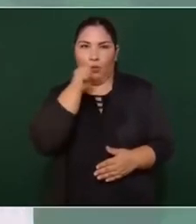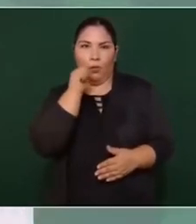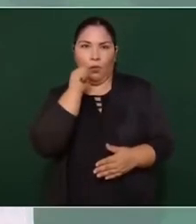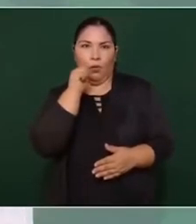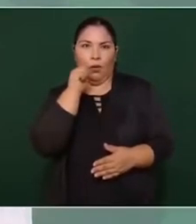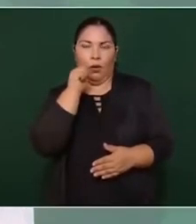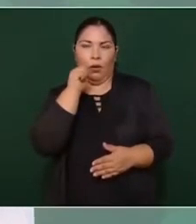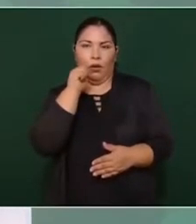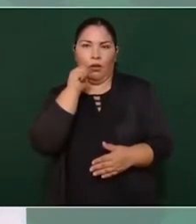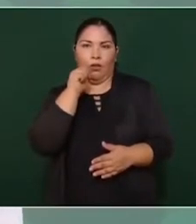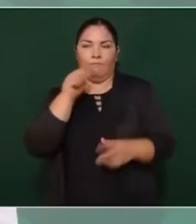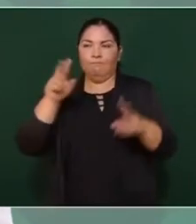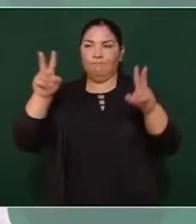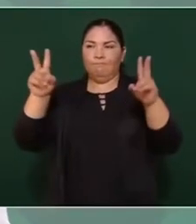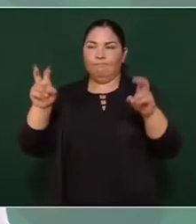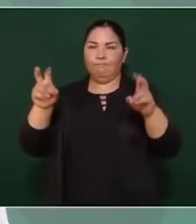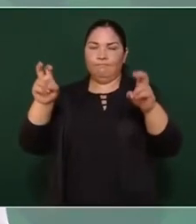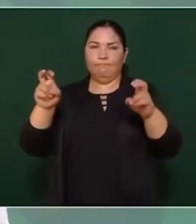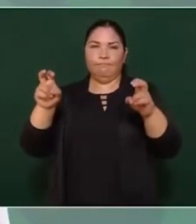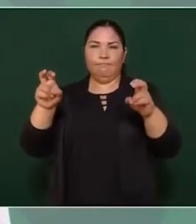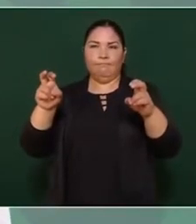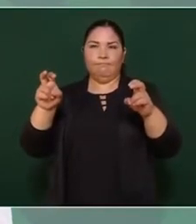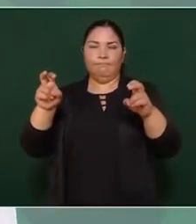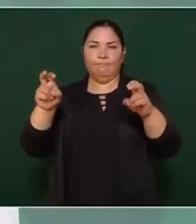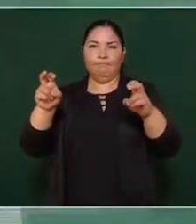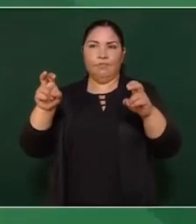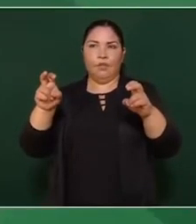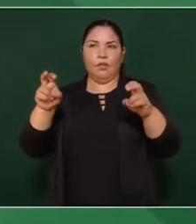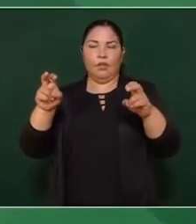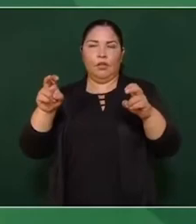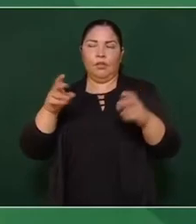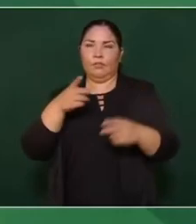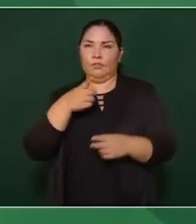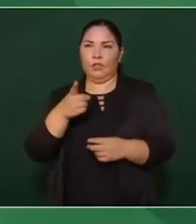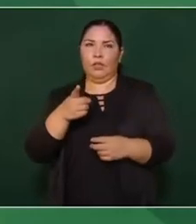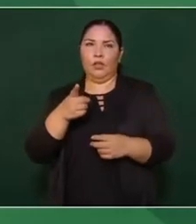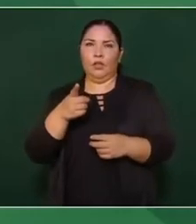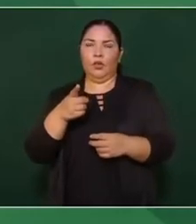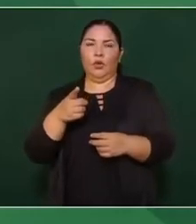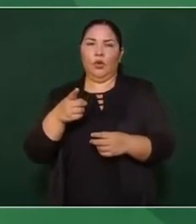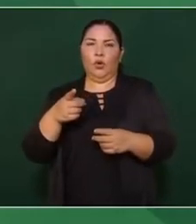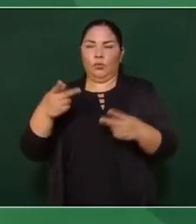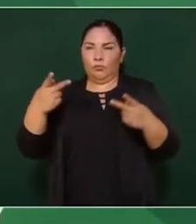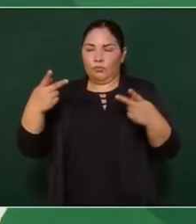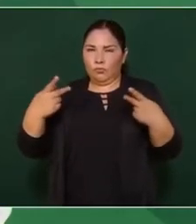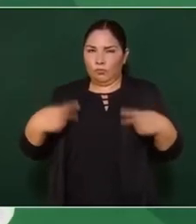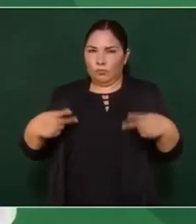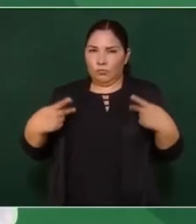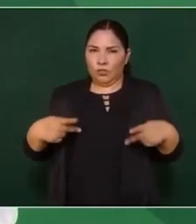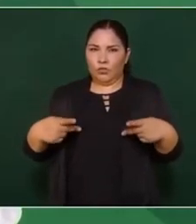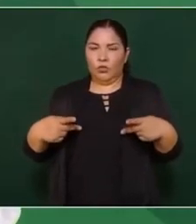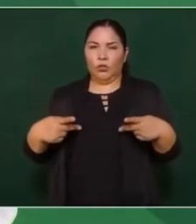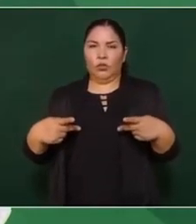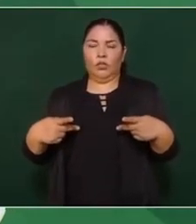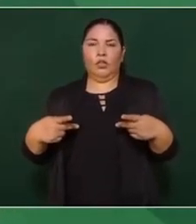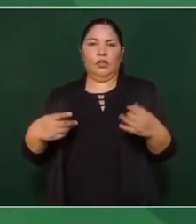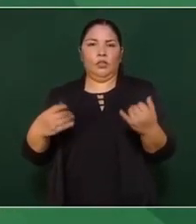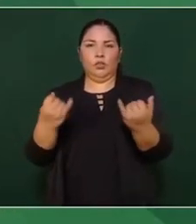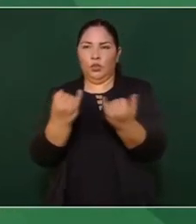esa frase memorable de que entre los individuos como entre las naciones,